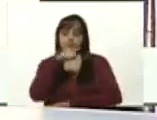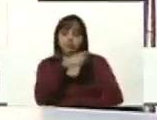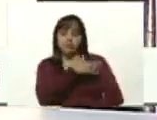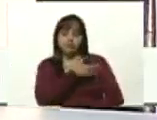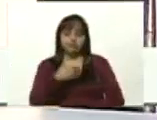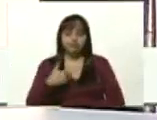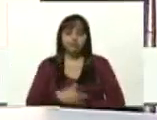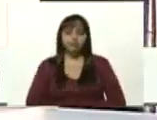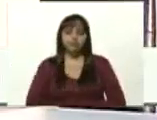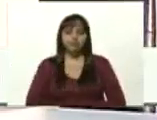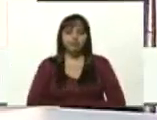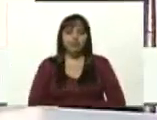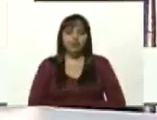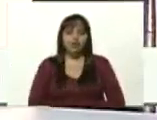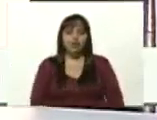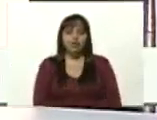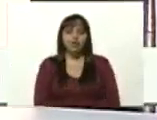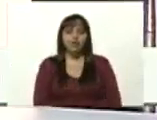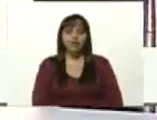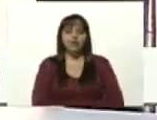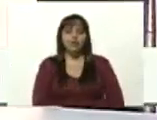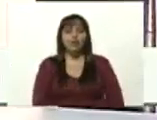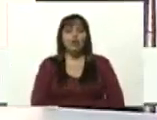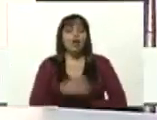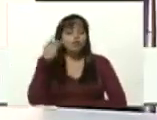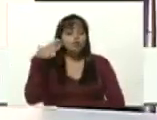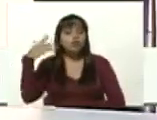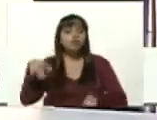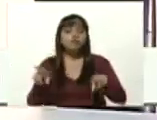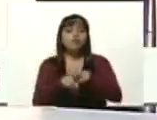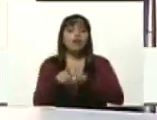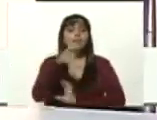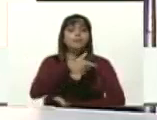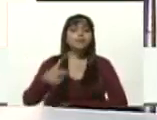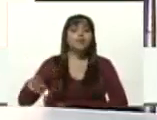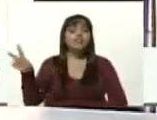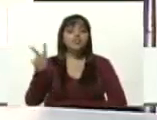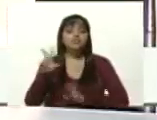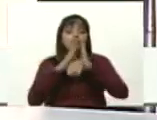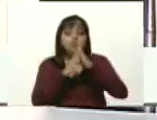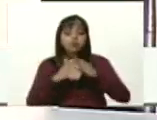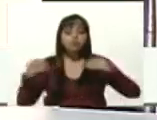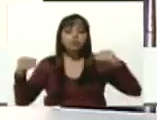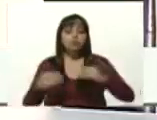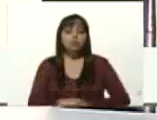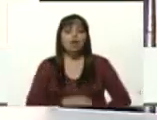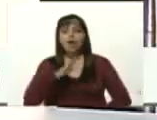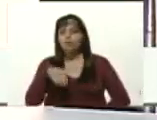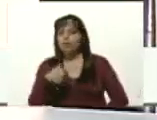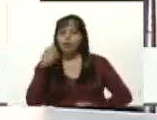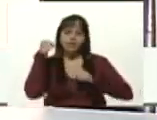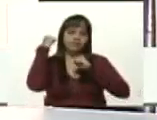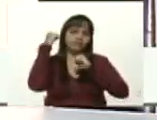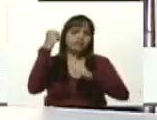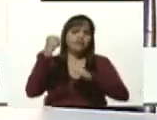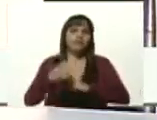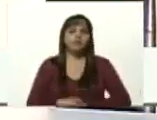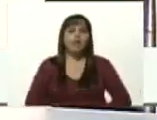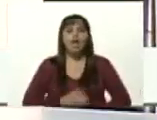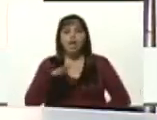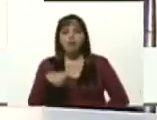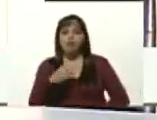que es el sueño de los venezolanos que es el sueño de las venezolanas de poder vencer y de poder